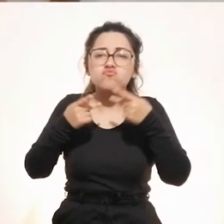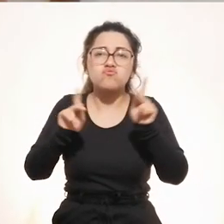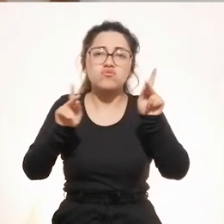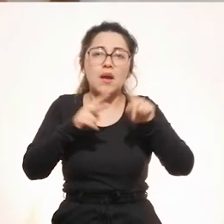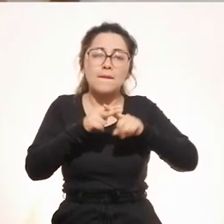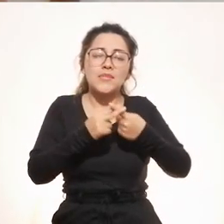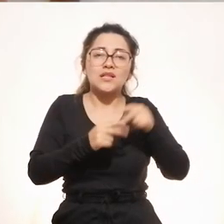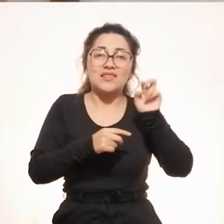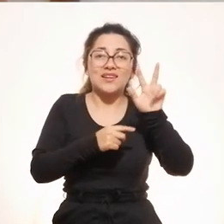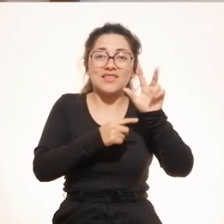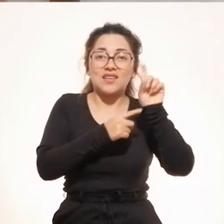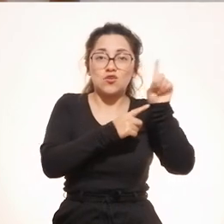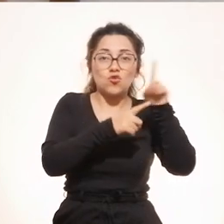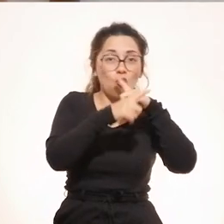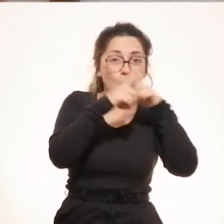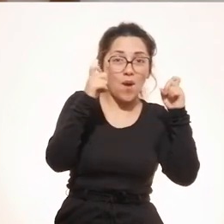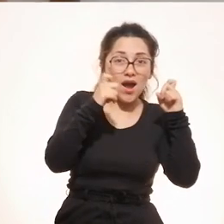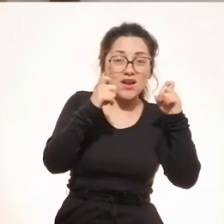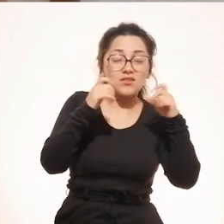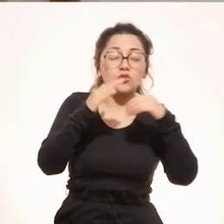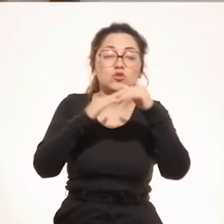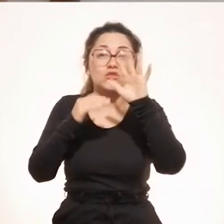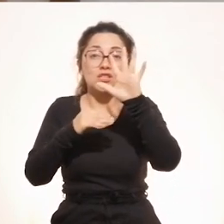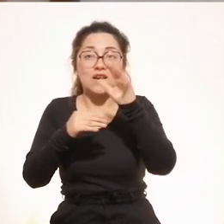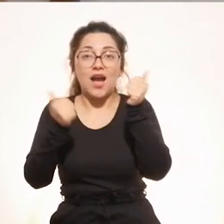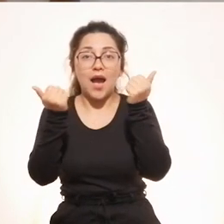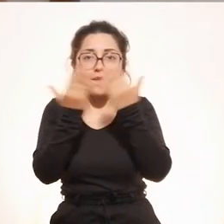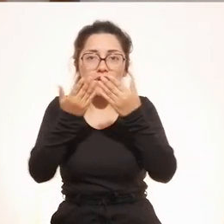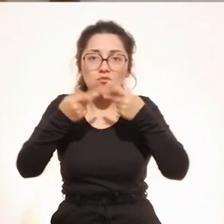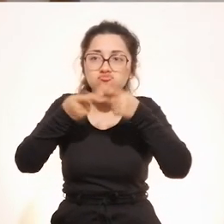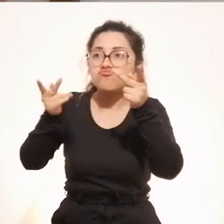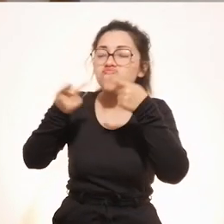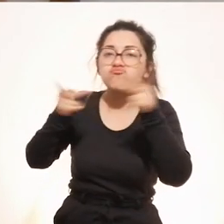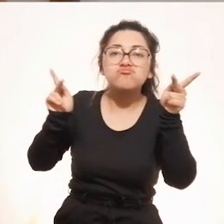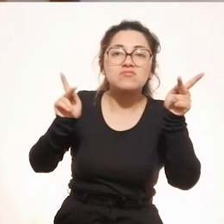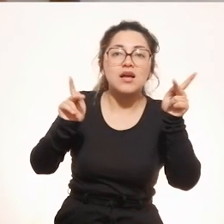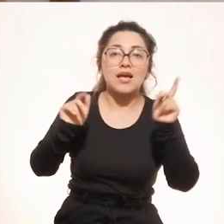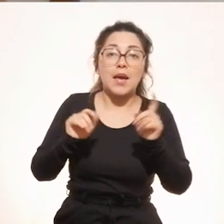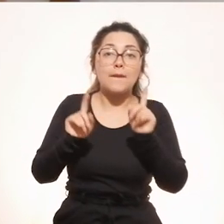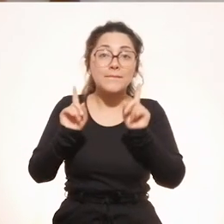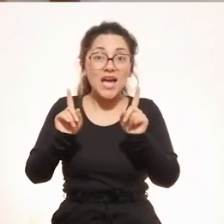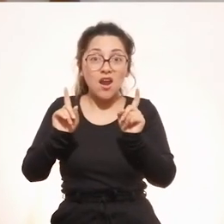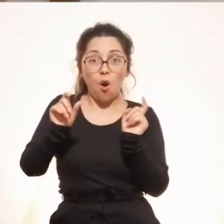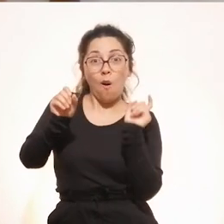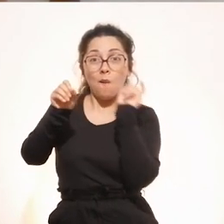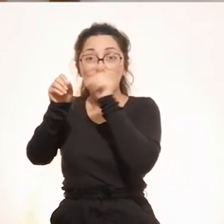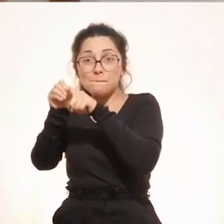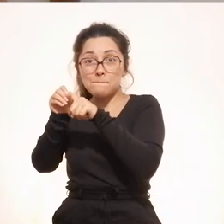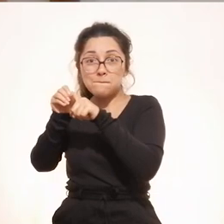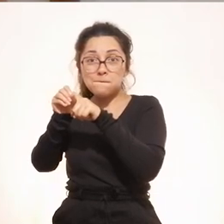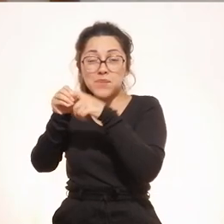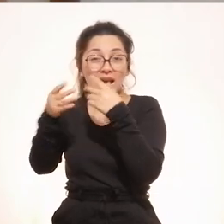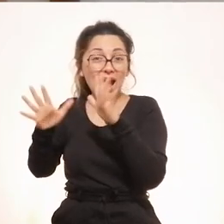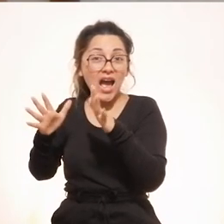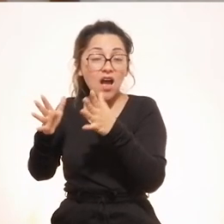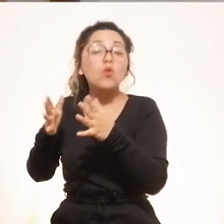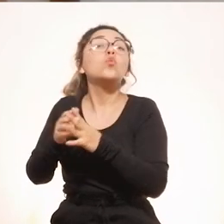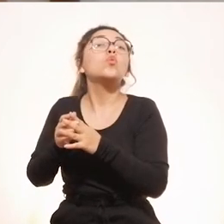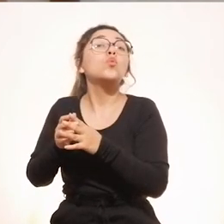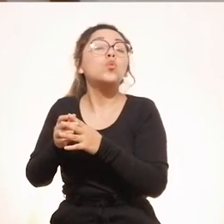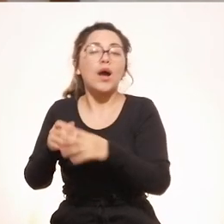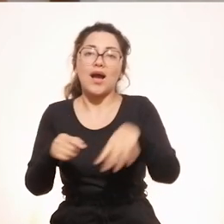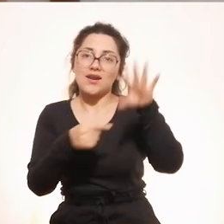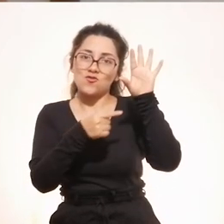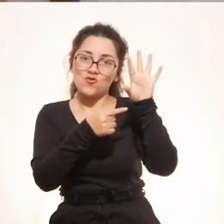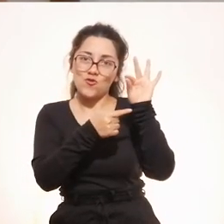que hemos aprobado, vamos a hacer la difusión a partir del 31 de marzo al 5 de abril, y